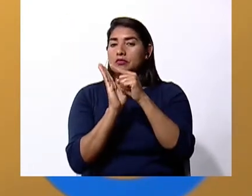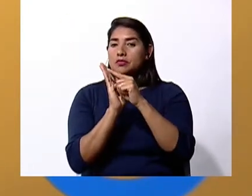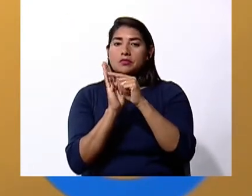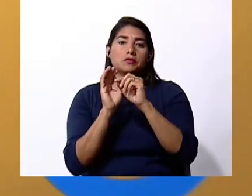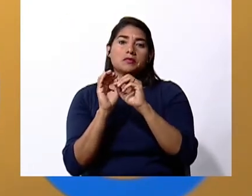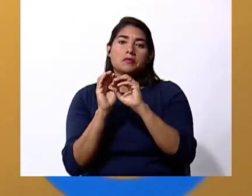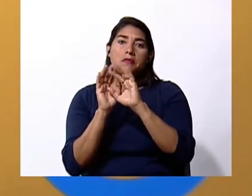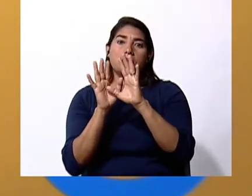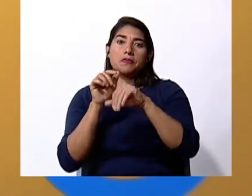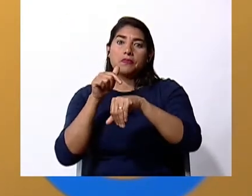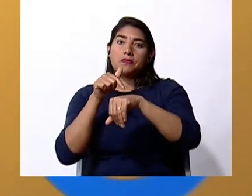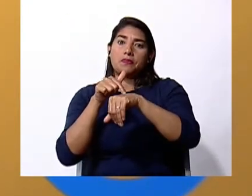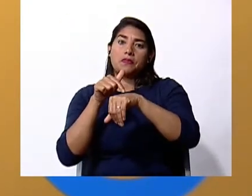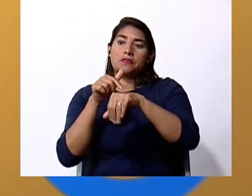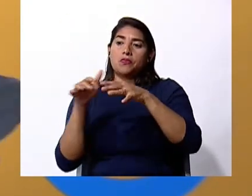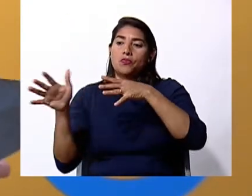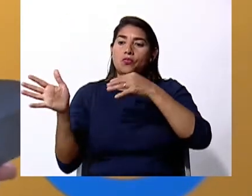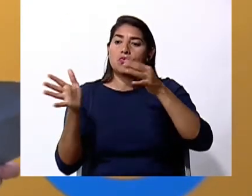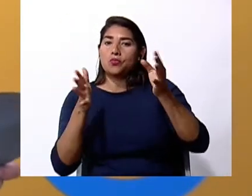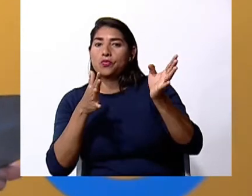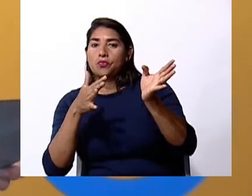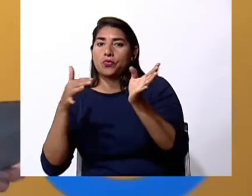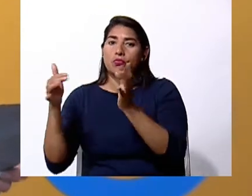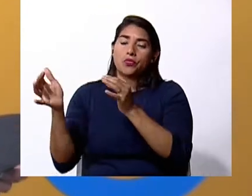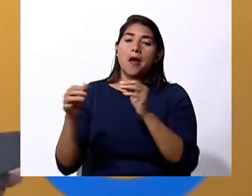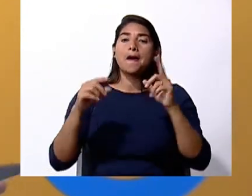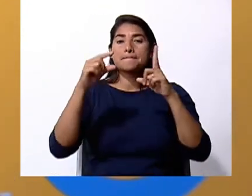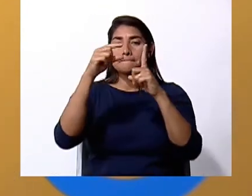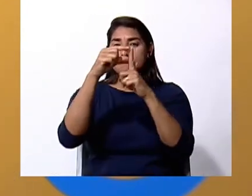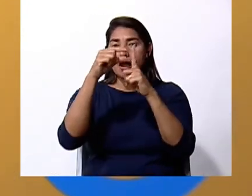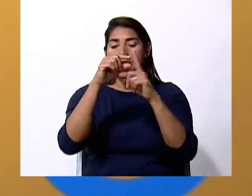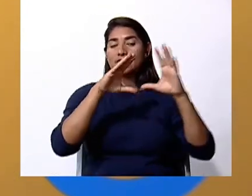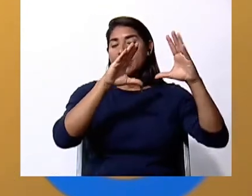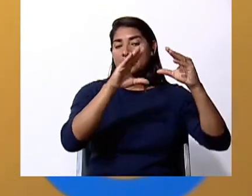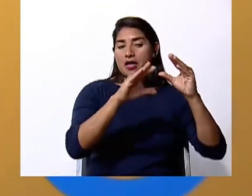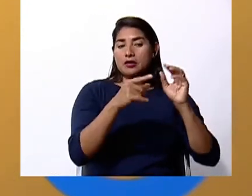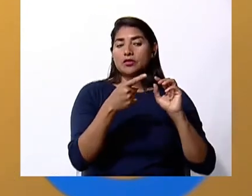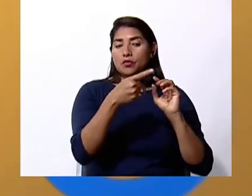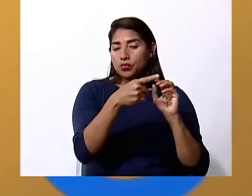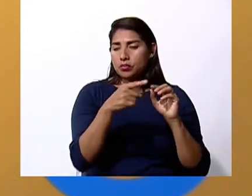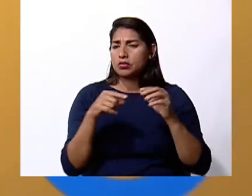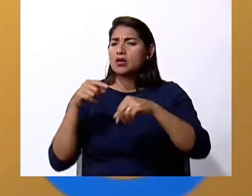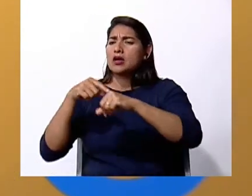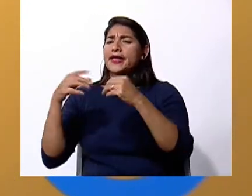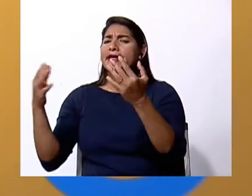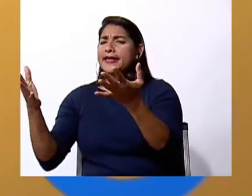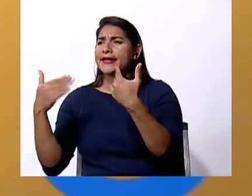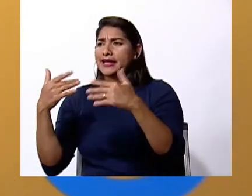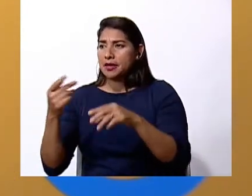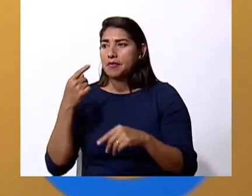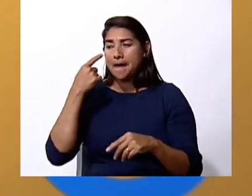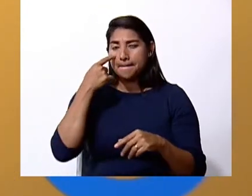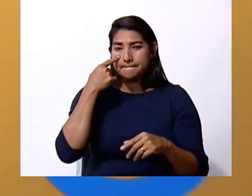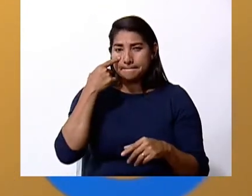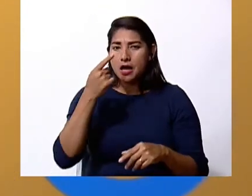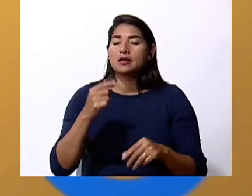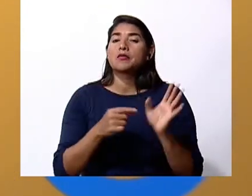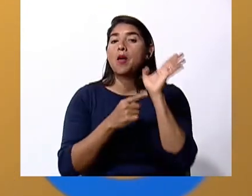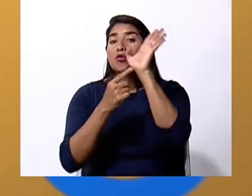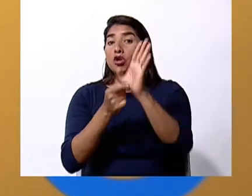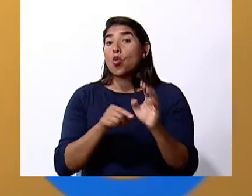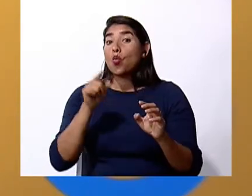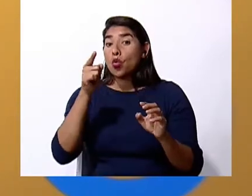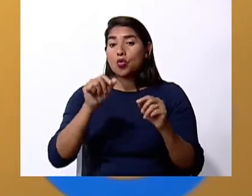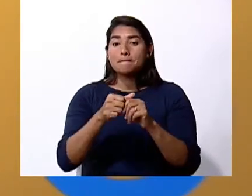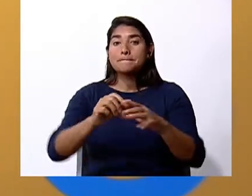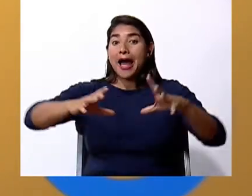el tiempo en ese momento. Te lo voy a mostrar porque ya yo hice uno mucho más grande para que te